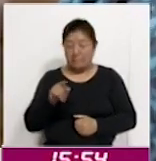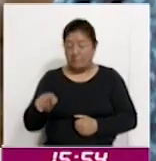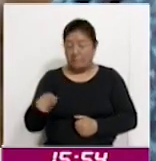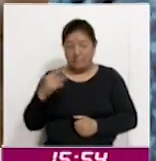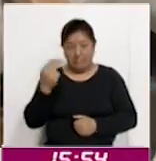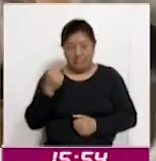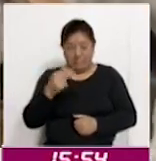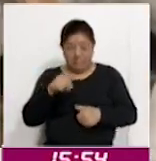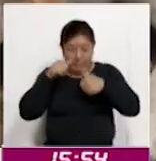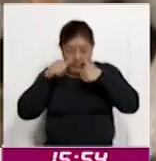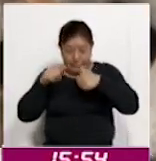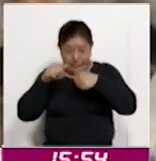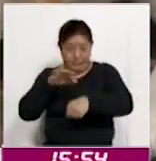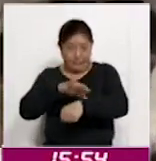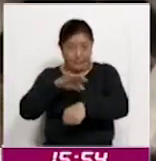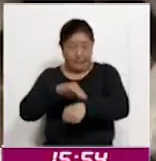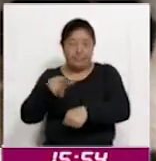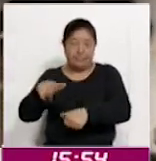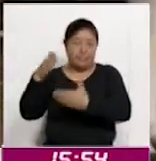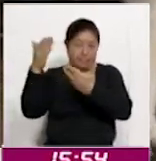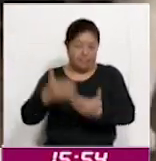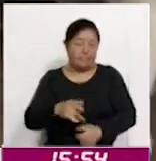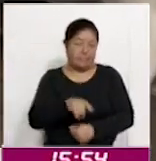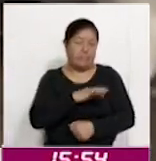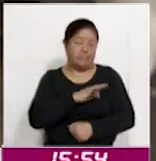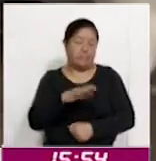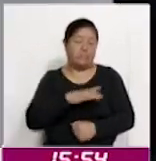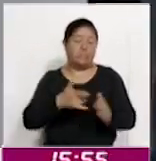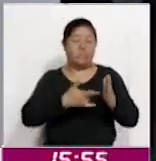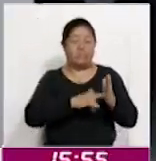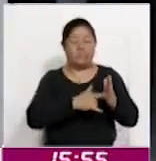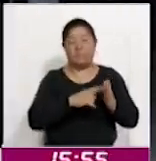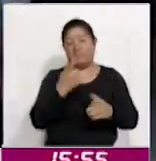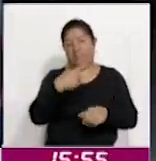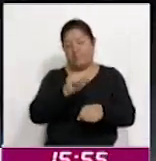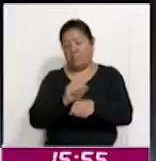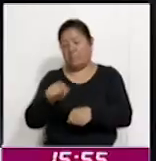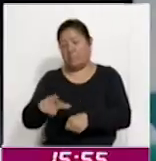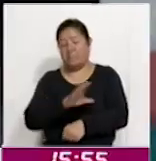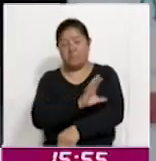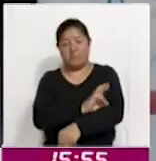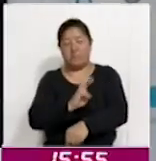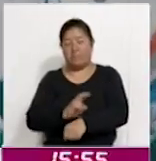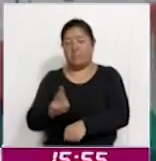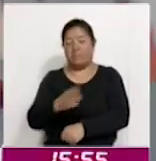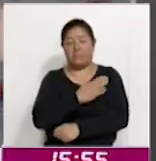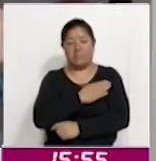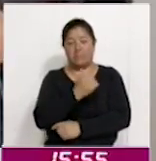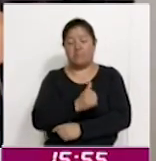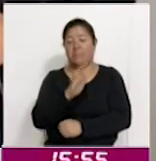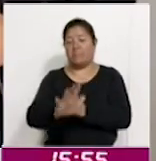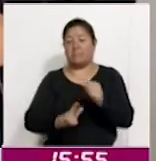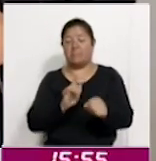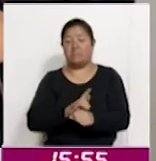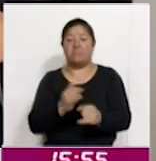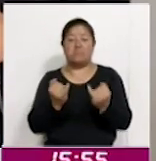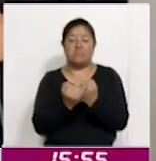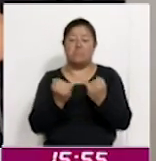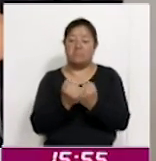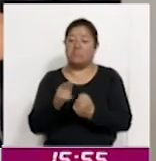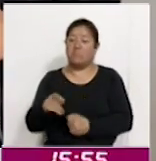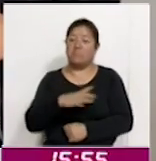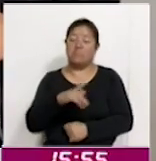médica, pues pueden venir en el horario y durante la semana a la Coordinación de Bienestar Animal o incluso llevarlos a su